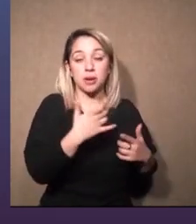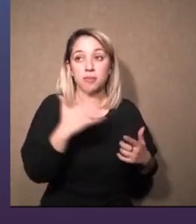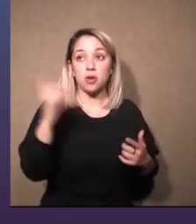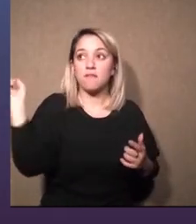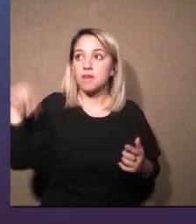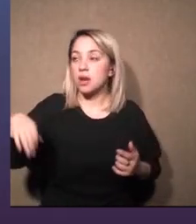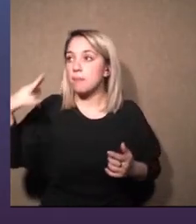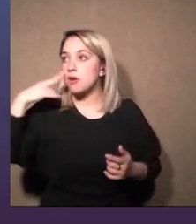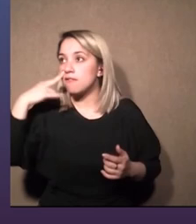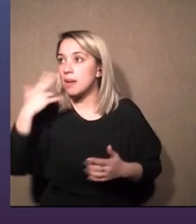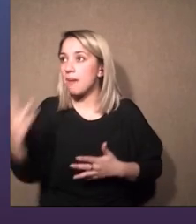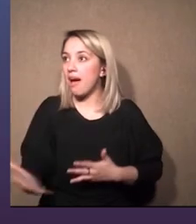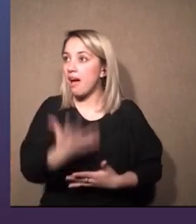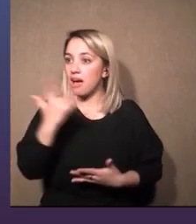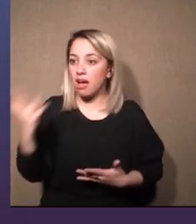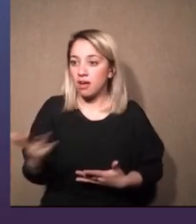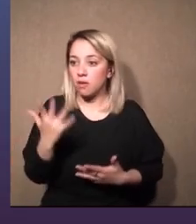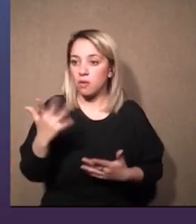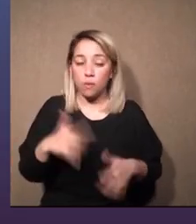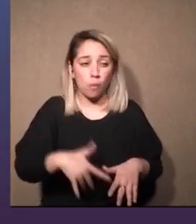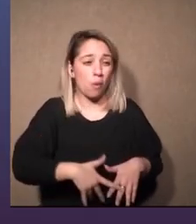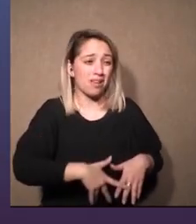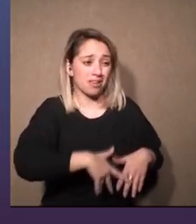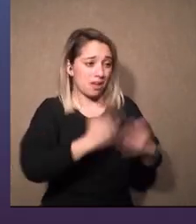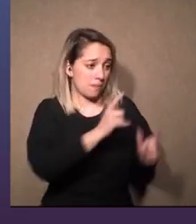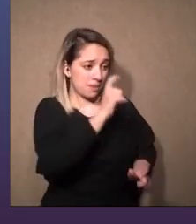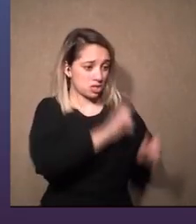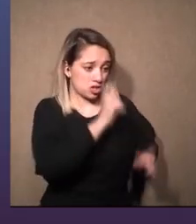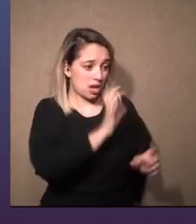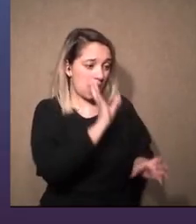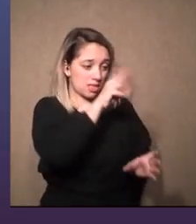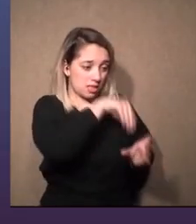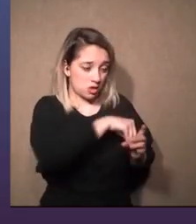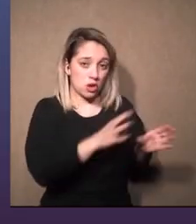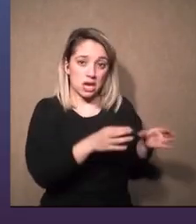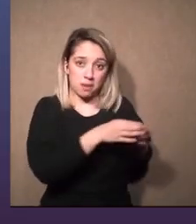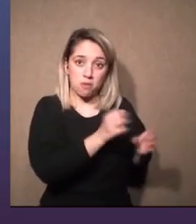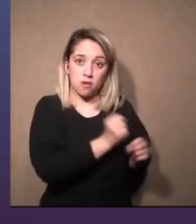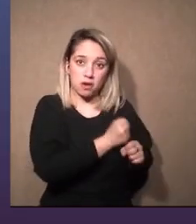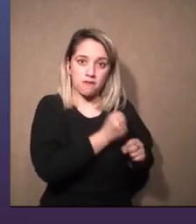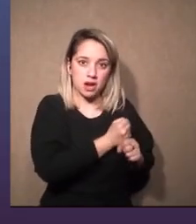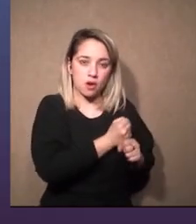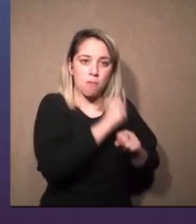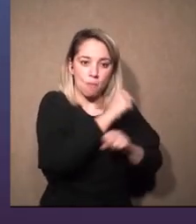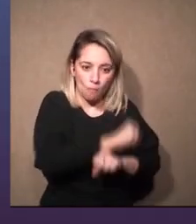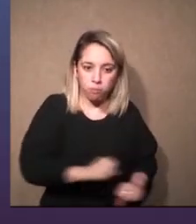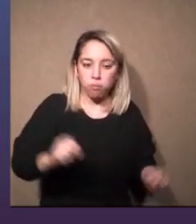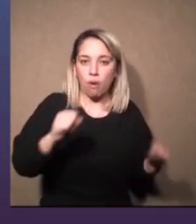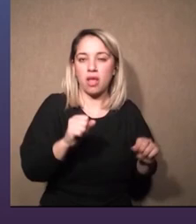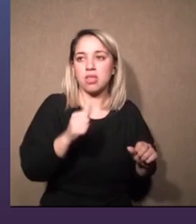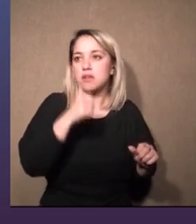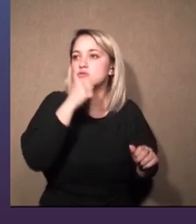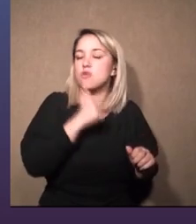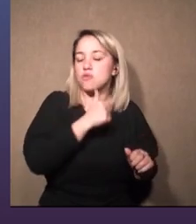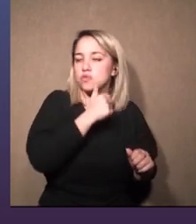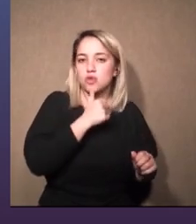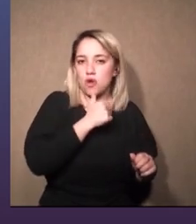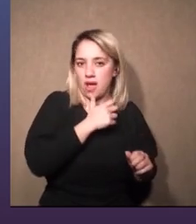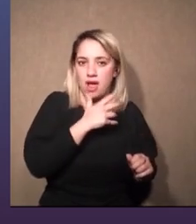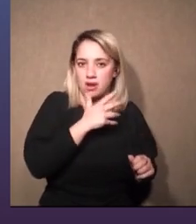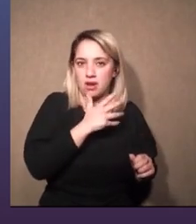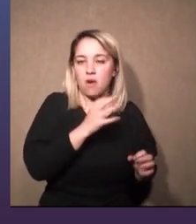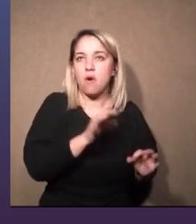cualquiera de los que están involucrados pueda saber qué cable es el que está